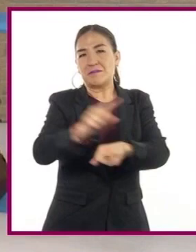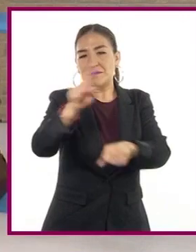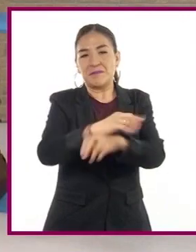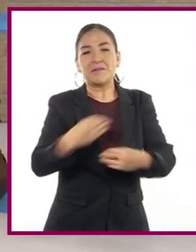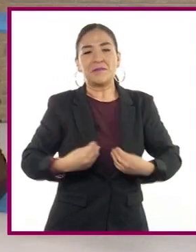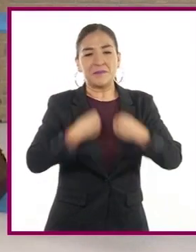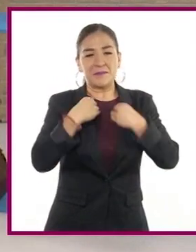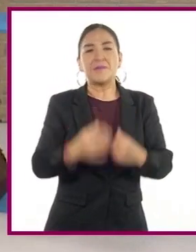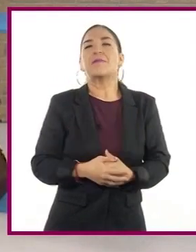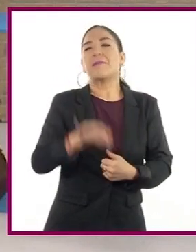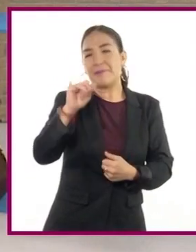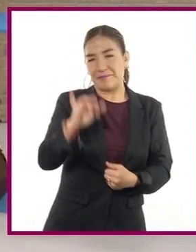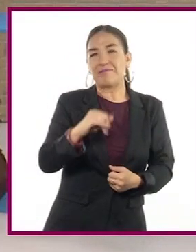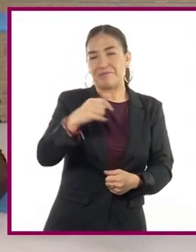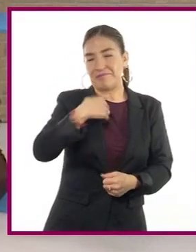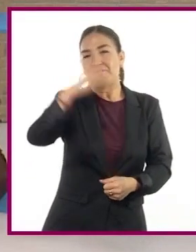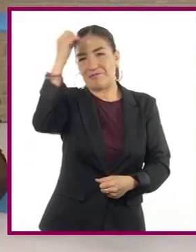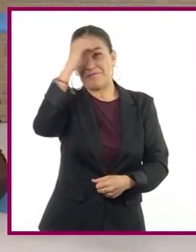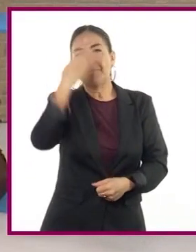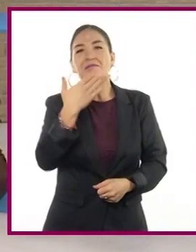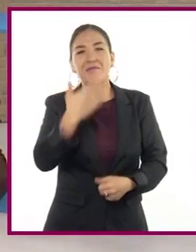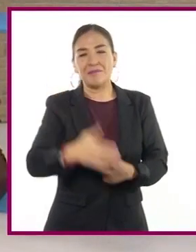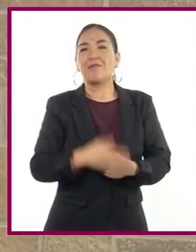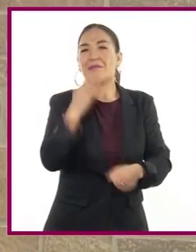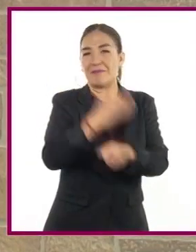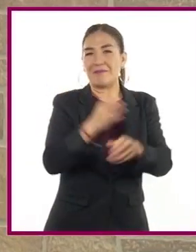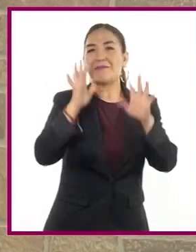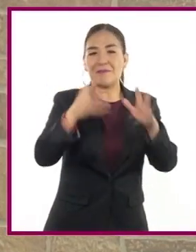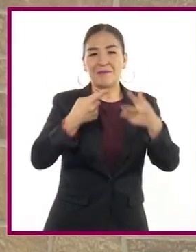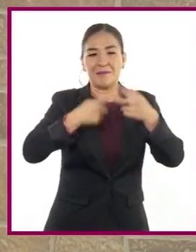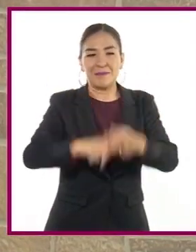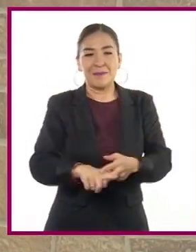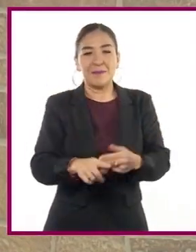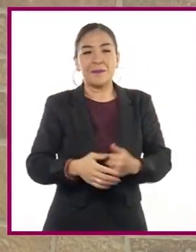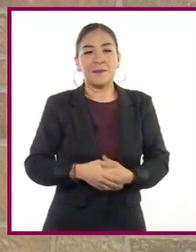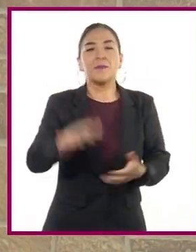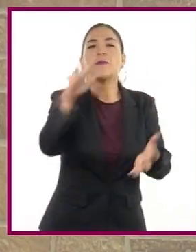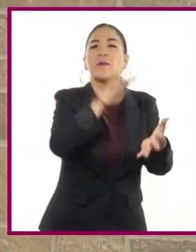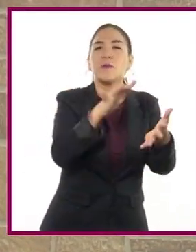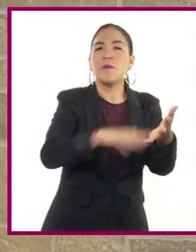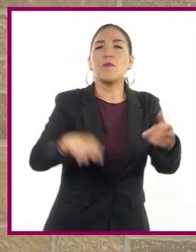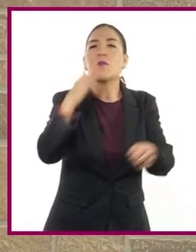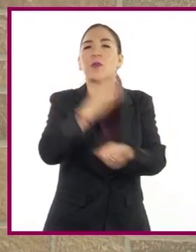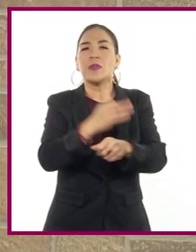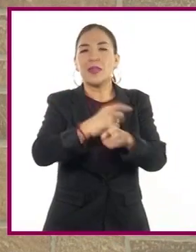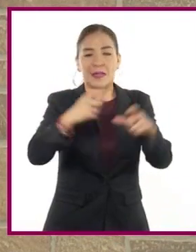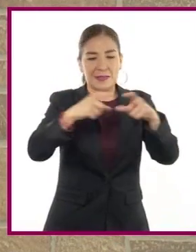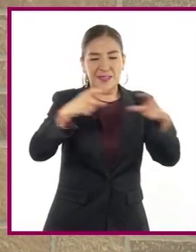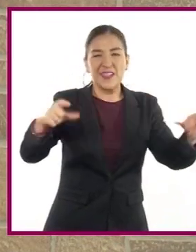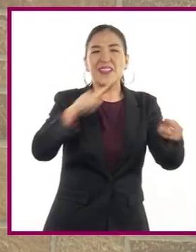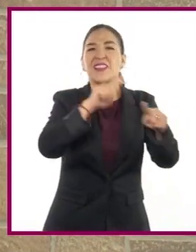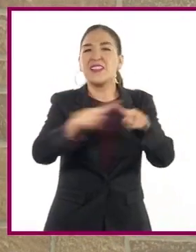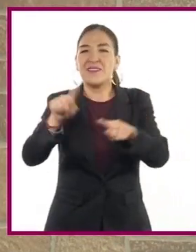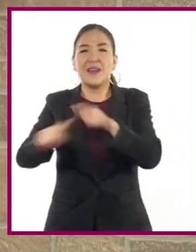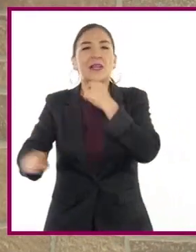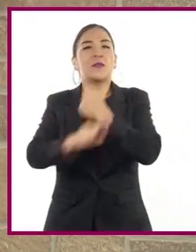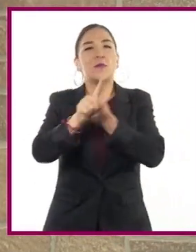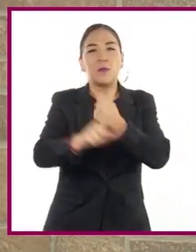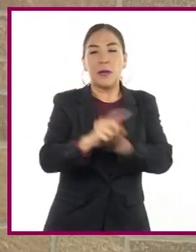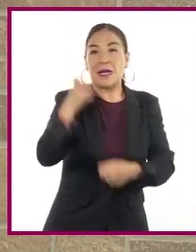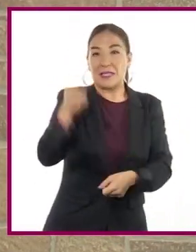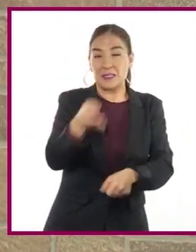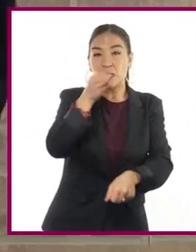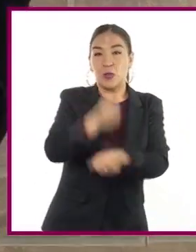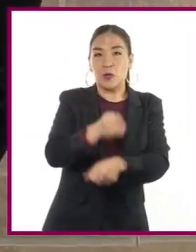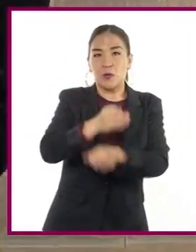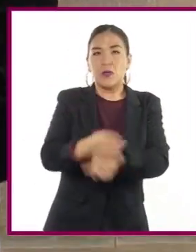Me parece muy bien. ¡Hagámoslo! Leeremos unas tarjetas con diversas situaciones y aquí